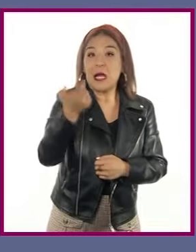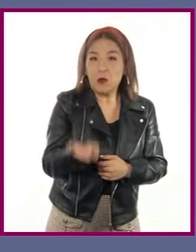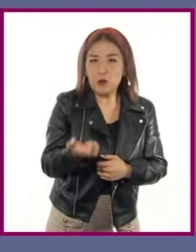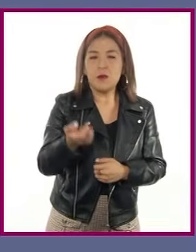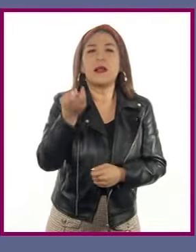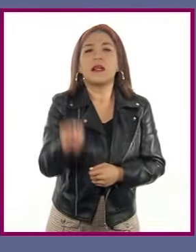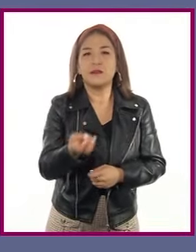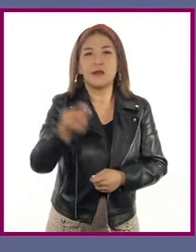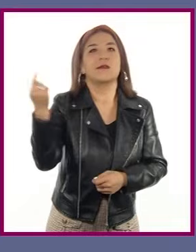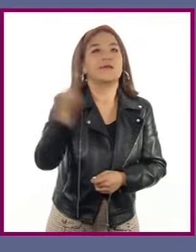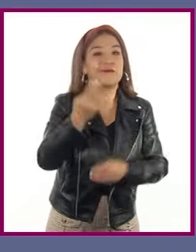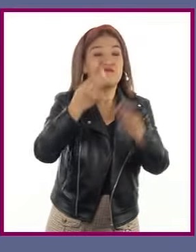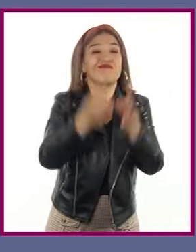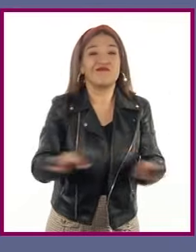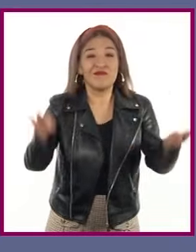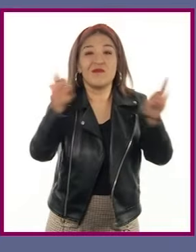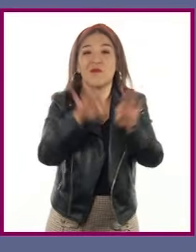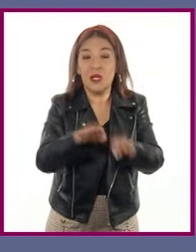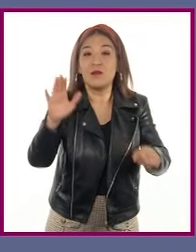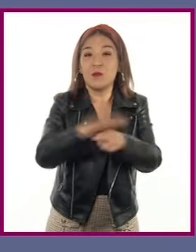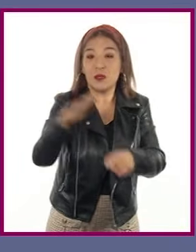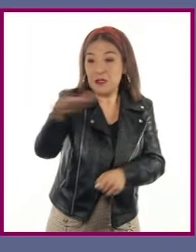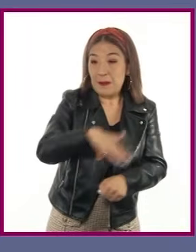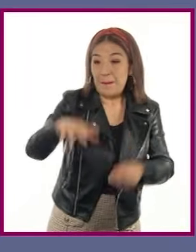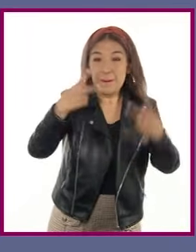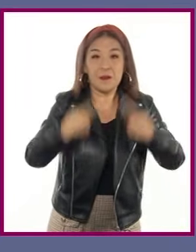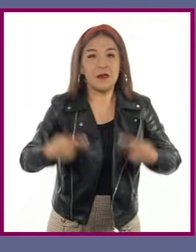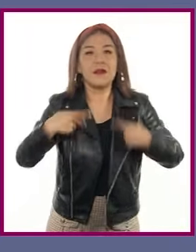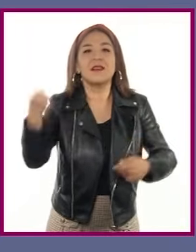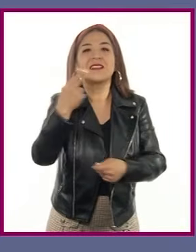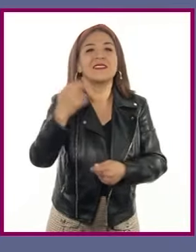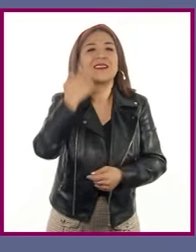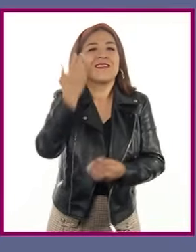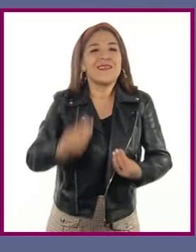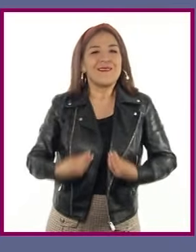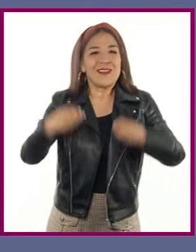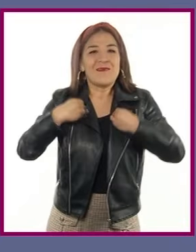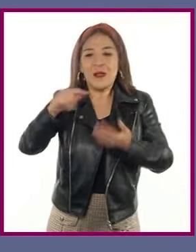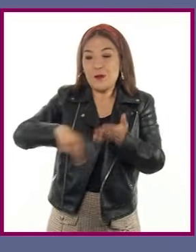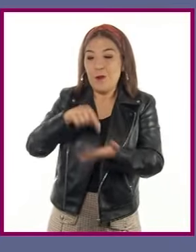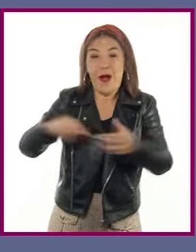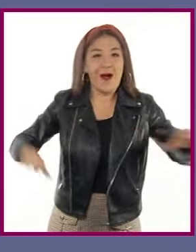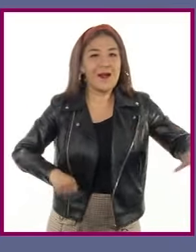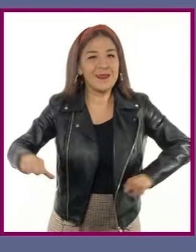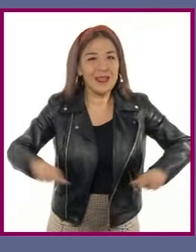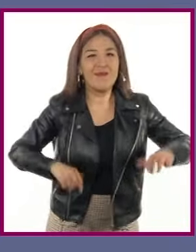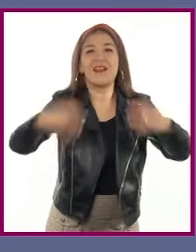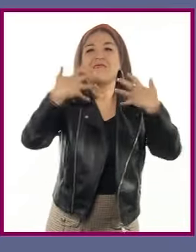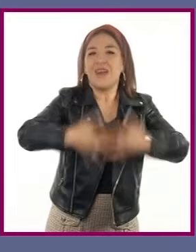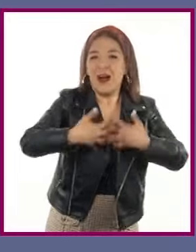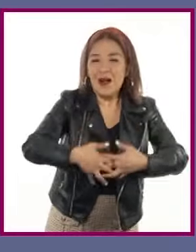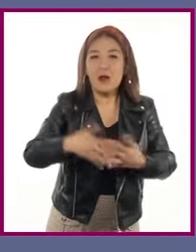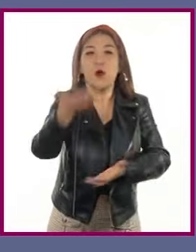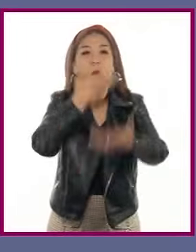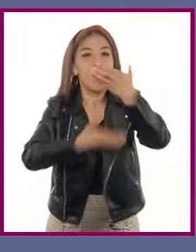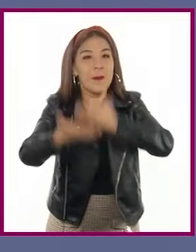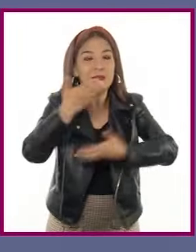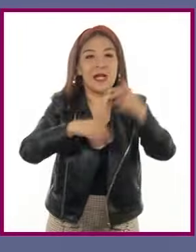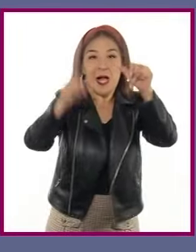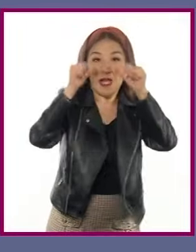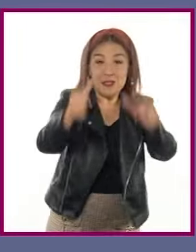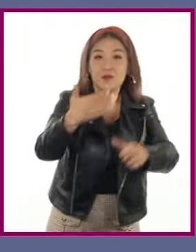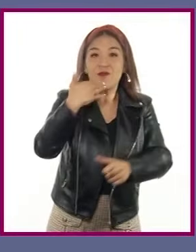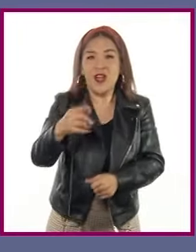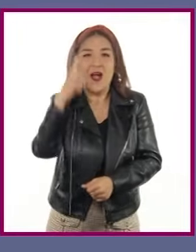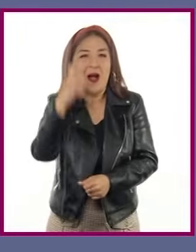factores son significativos, porque las personas prefieren vivir en regiones con importante actividad industrial, comercial y de servicios, que